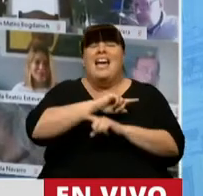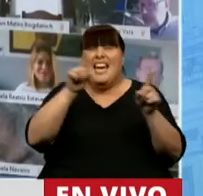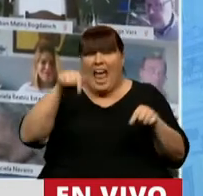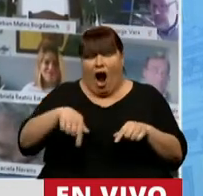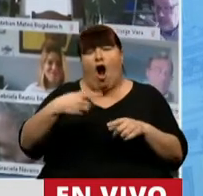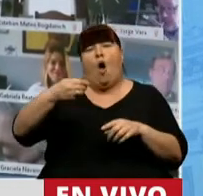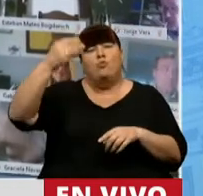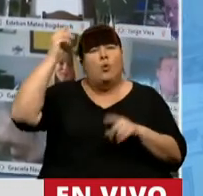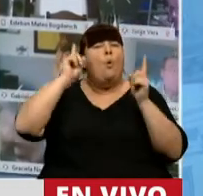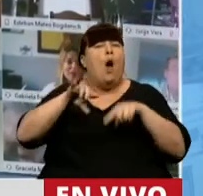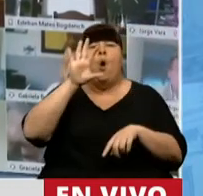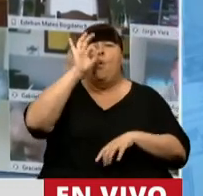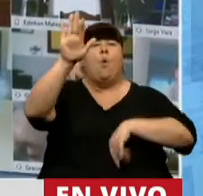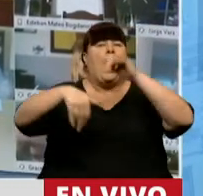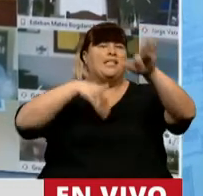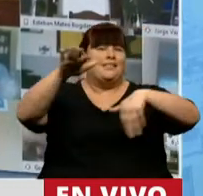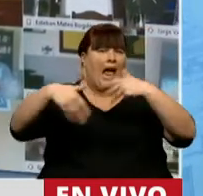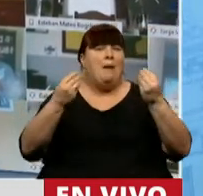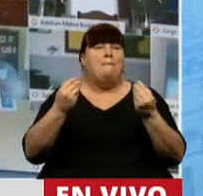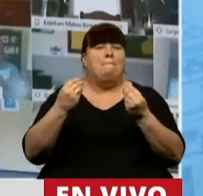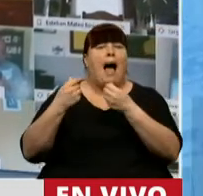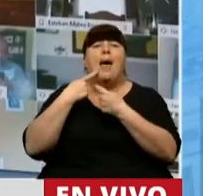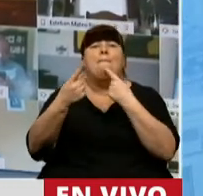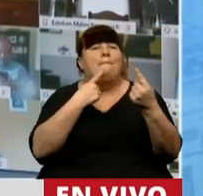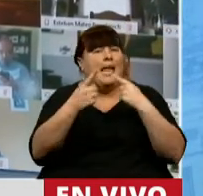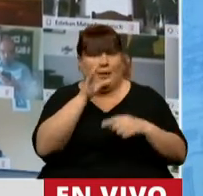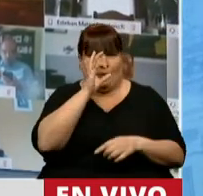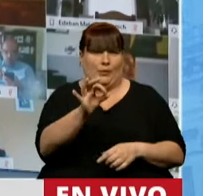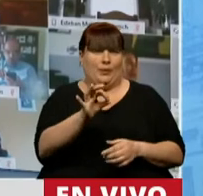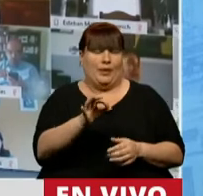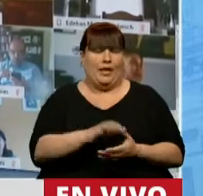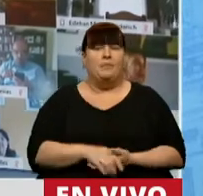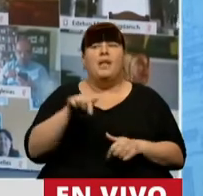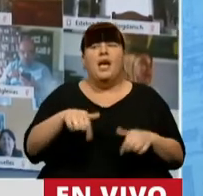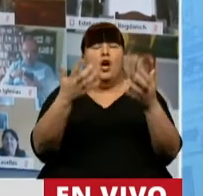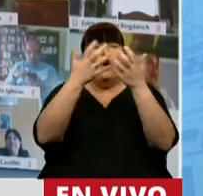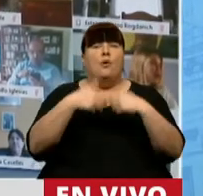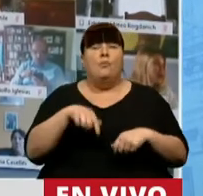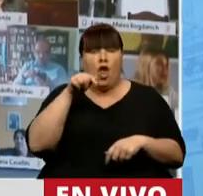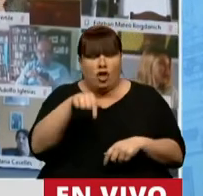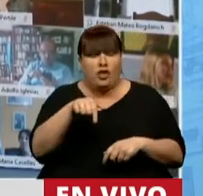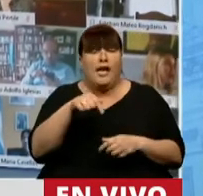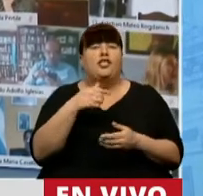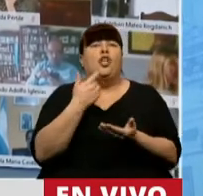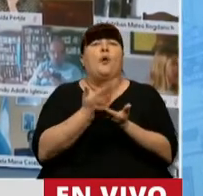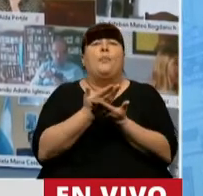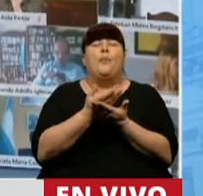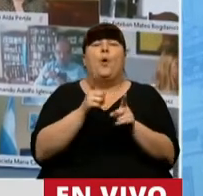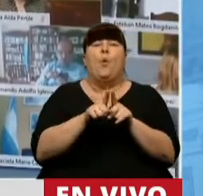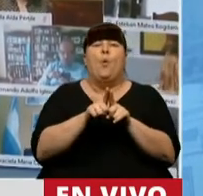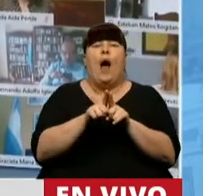ocasión, como tantas otras veces, fueron convocados para una consulta. Este proyecto se plantea bajo